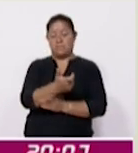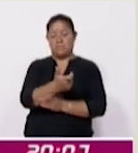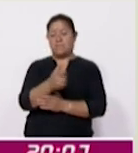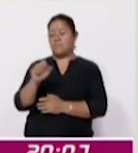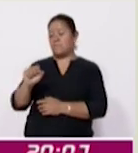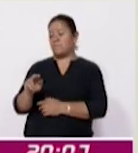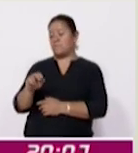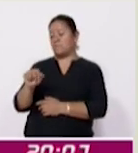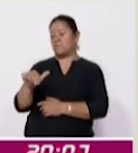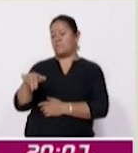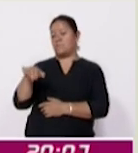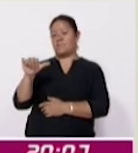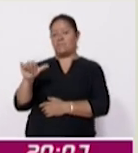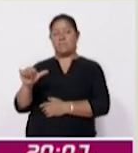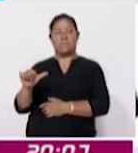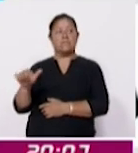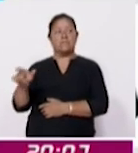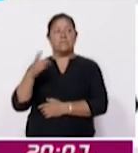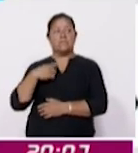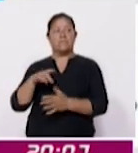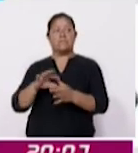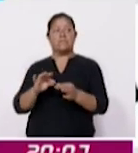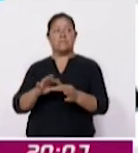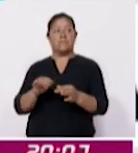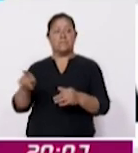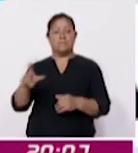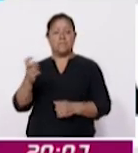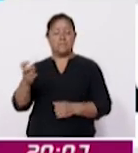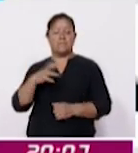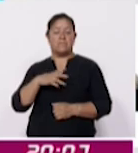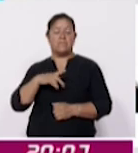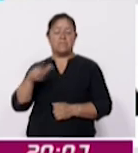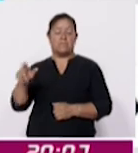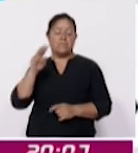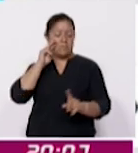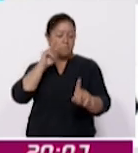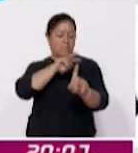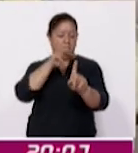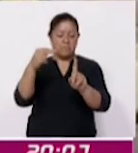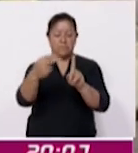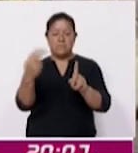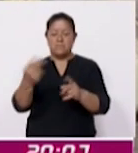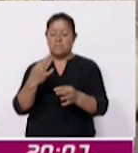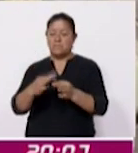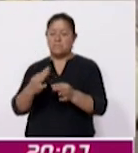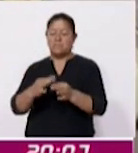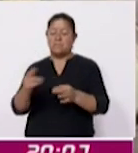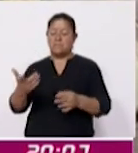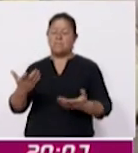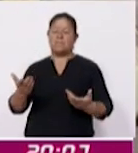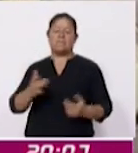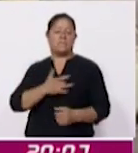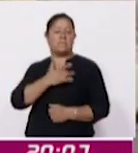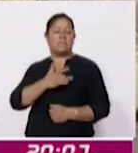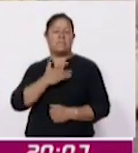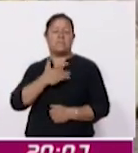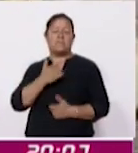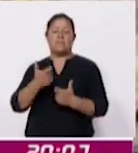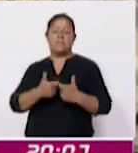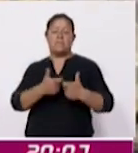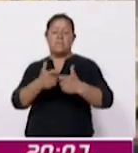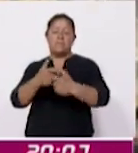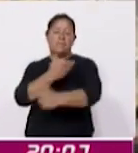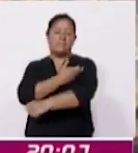Pérez Cadena, explicó que esta actualización proporciona una visión más precisa del comportamiento económico de las familias y del